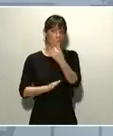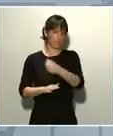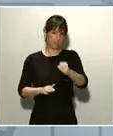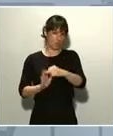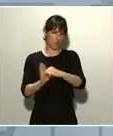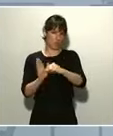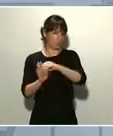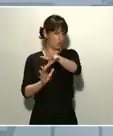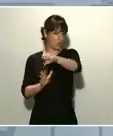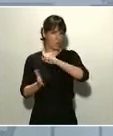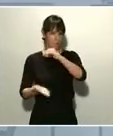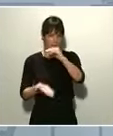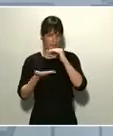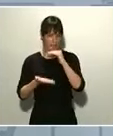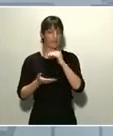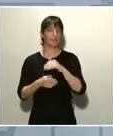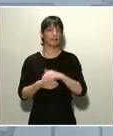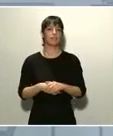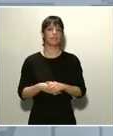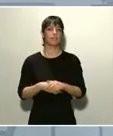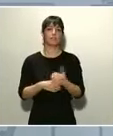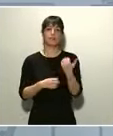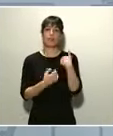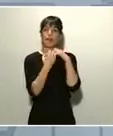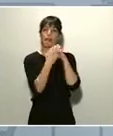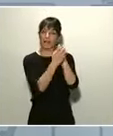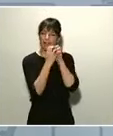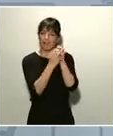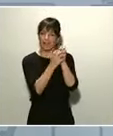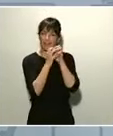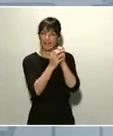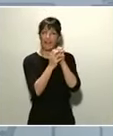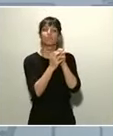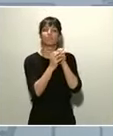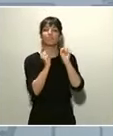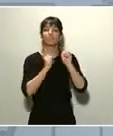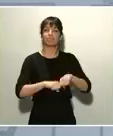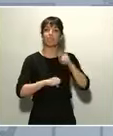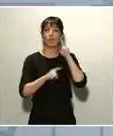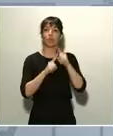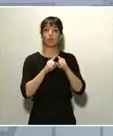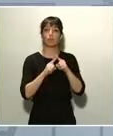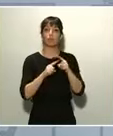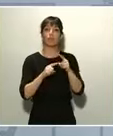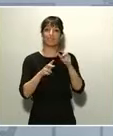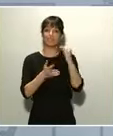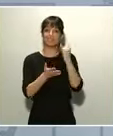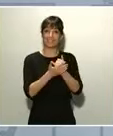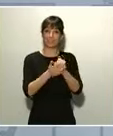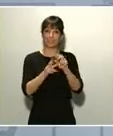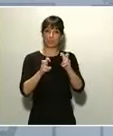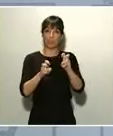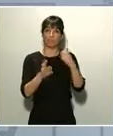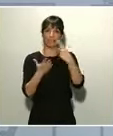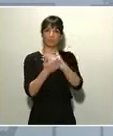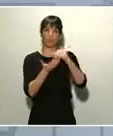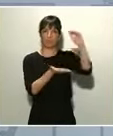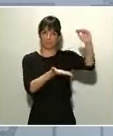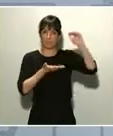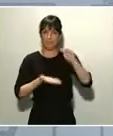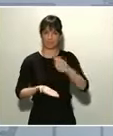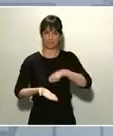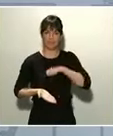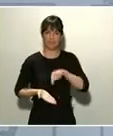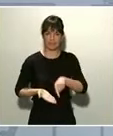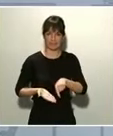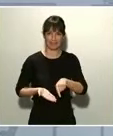una operación, o estamos cerrando esa operación, para importar 6 millones de nuevos test. Y, desde luego, nosotros no solamente vamos a importar y vamos a